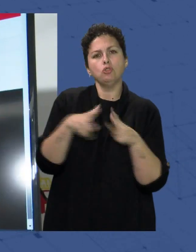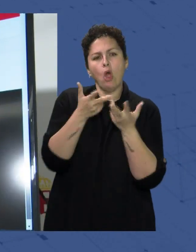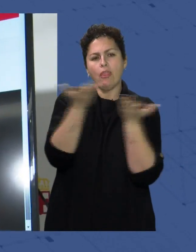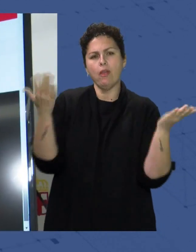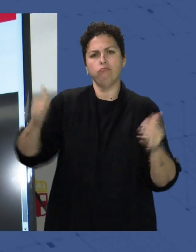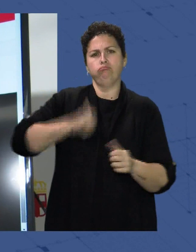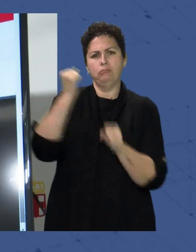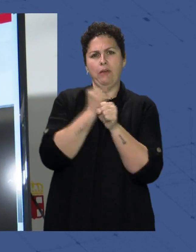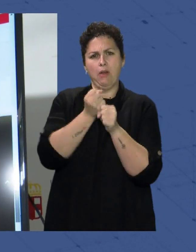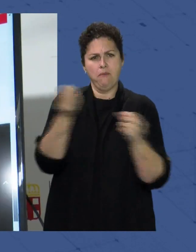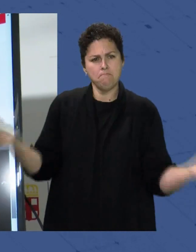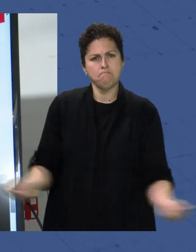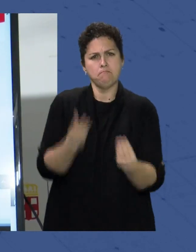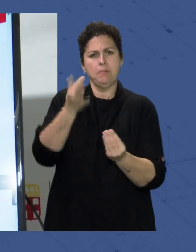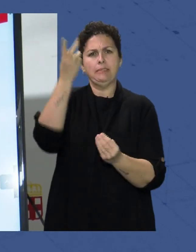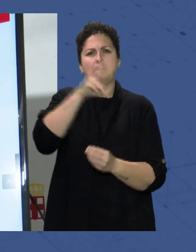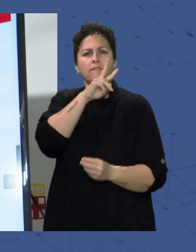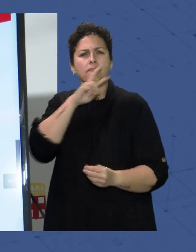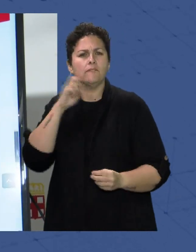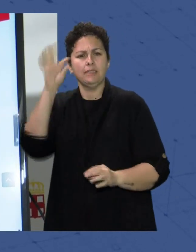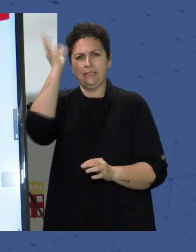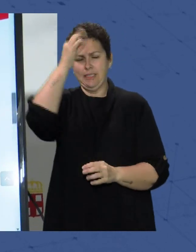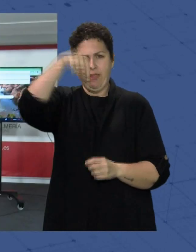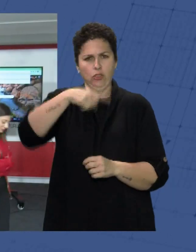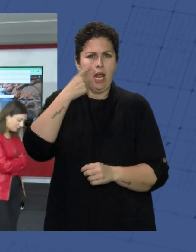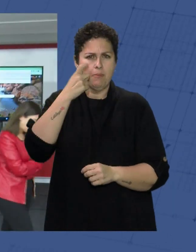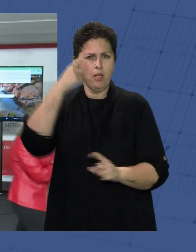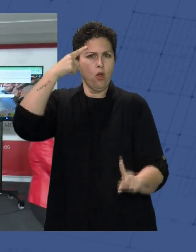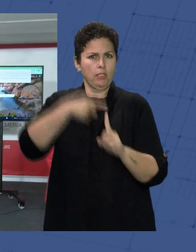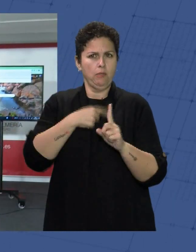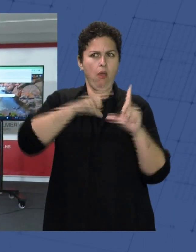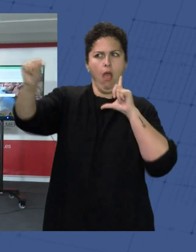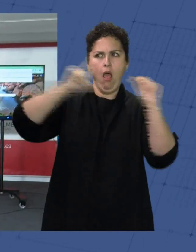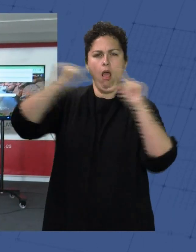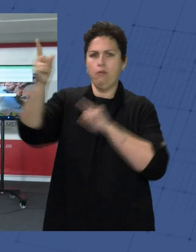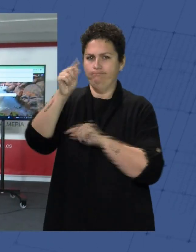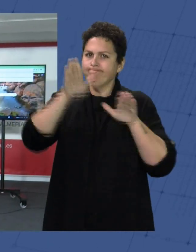y poner en valor el talento almeriense, evitando así que se marche de nuestra ciudad.